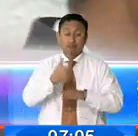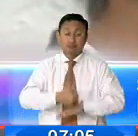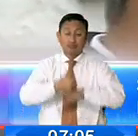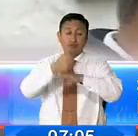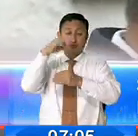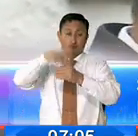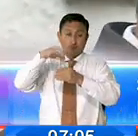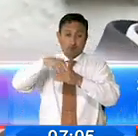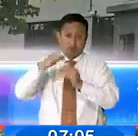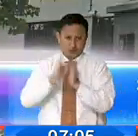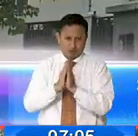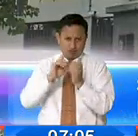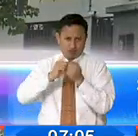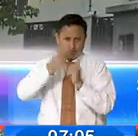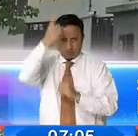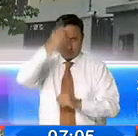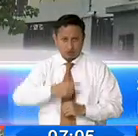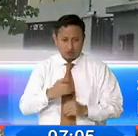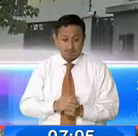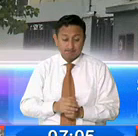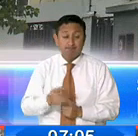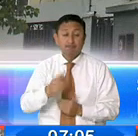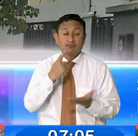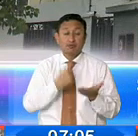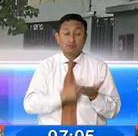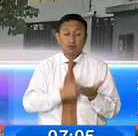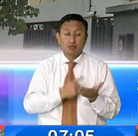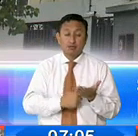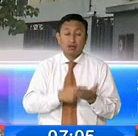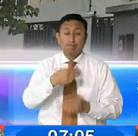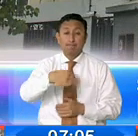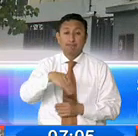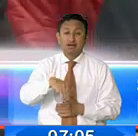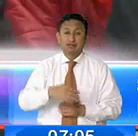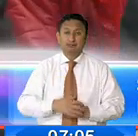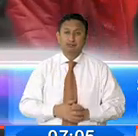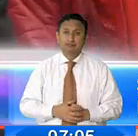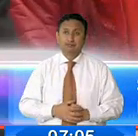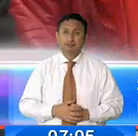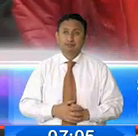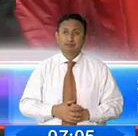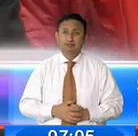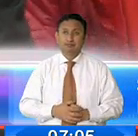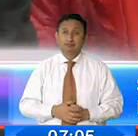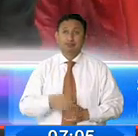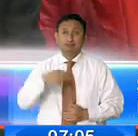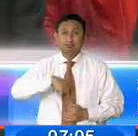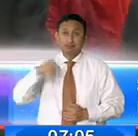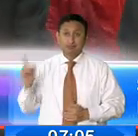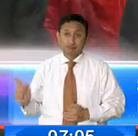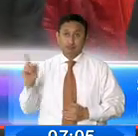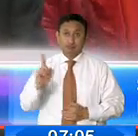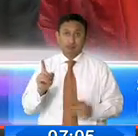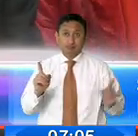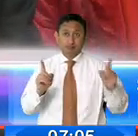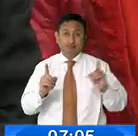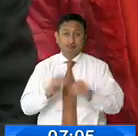Contencioso Electoral TC, cuya audiencia se desarrolló este miércoles. Debieron haber comparecido los